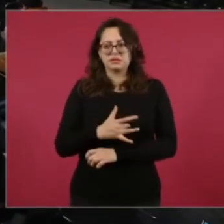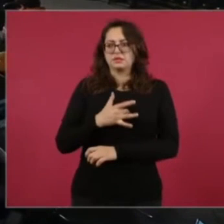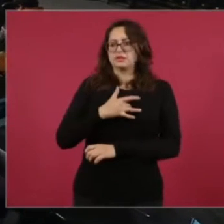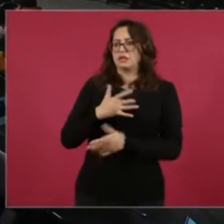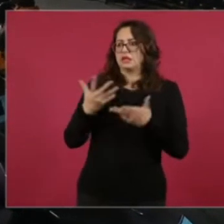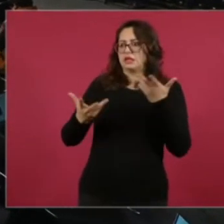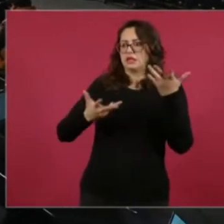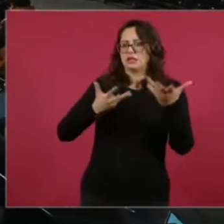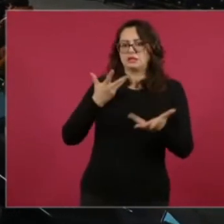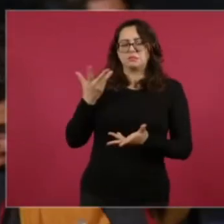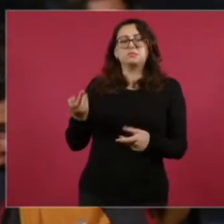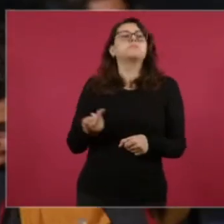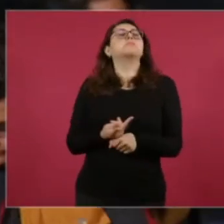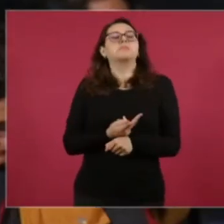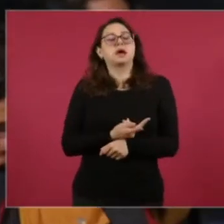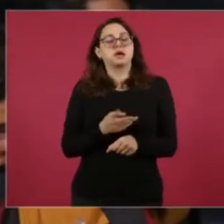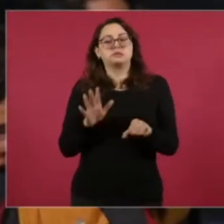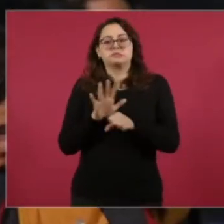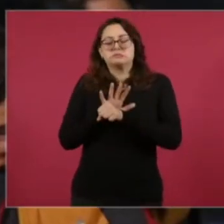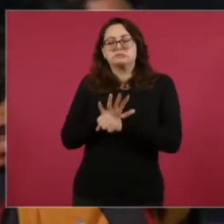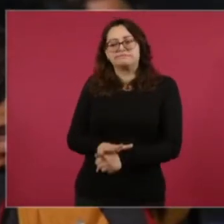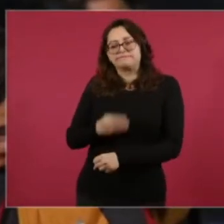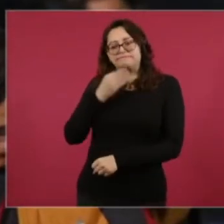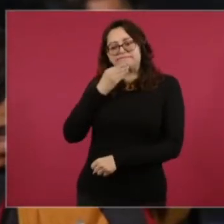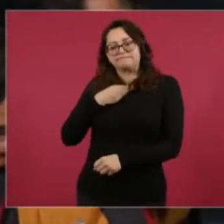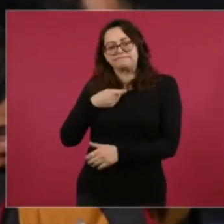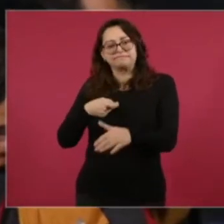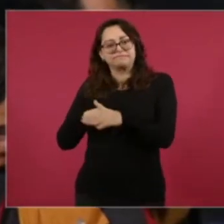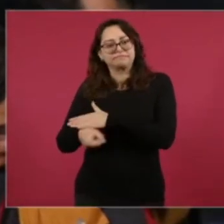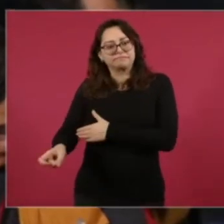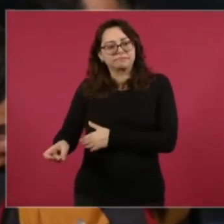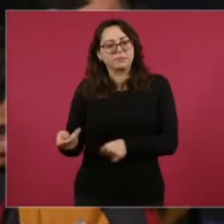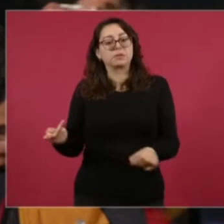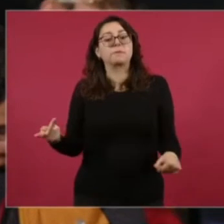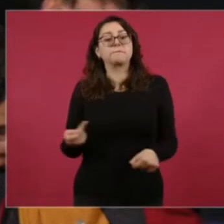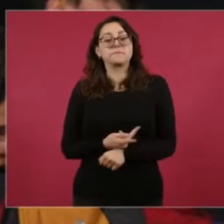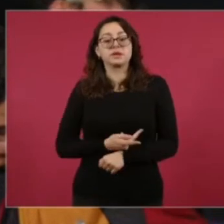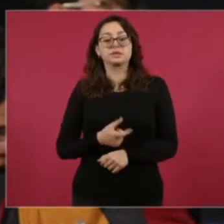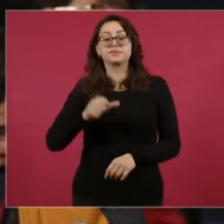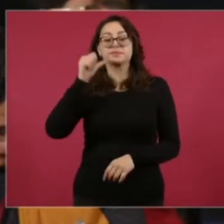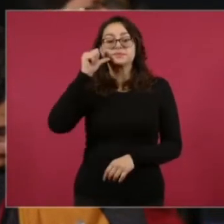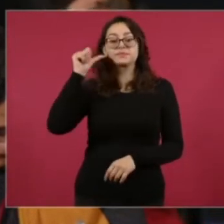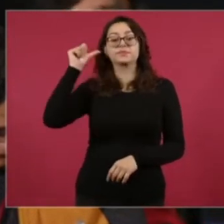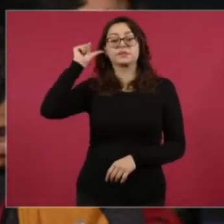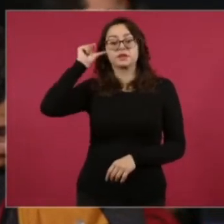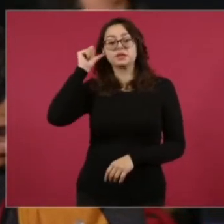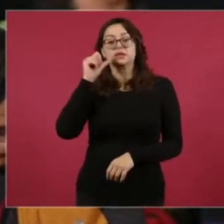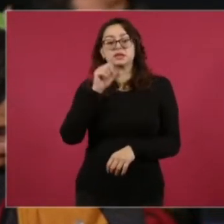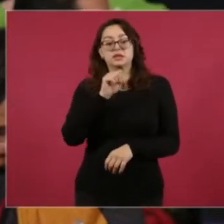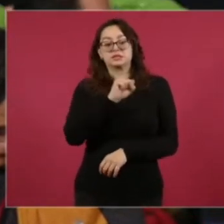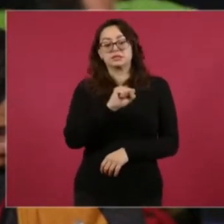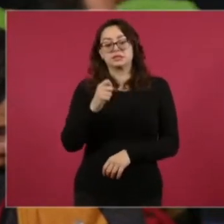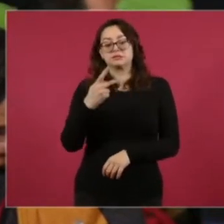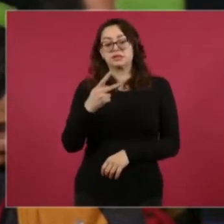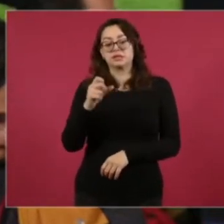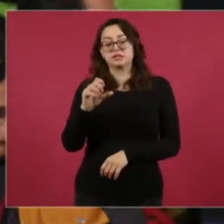extorsiones? Ayer oíamos a la Secretaría de Seguridad Pública pedir que la extorsión sea un delito mayor y